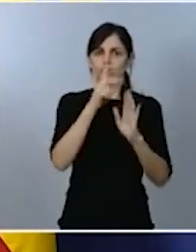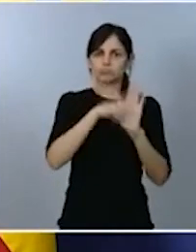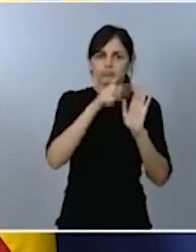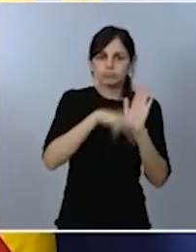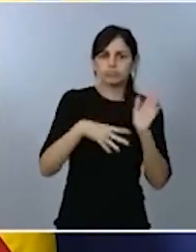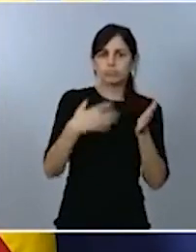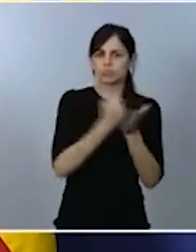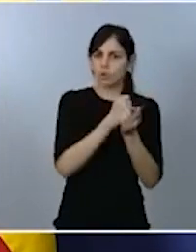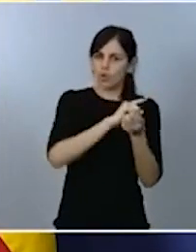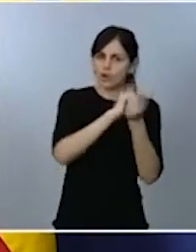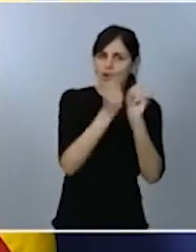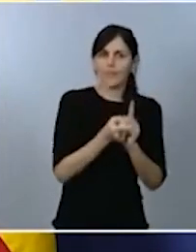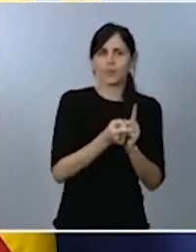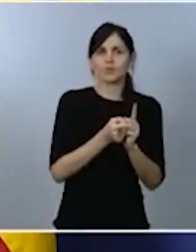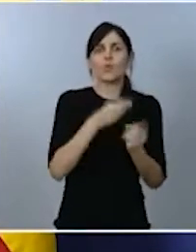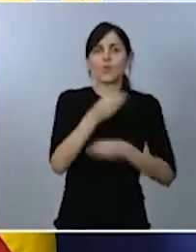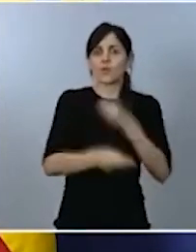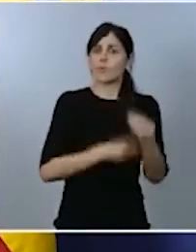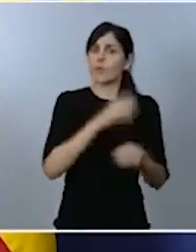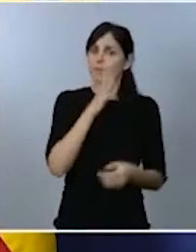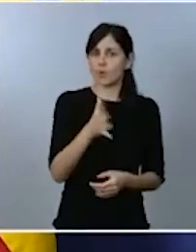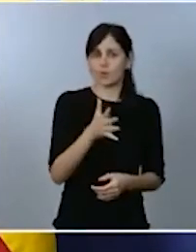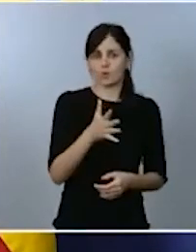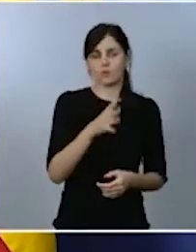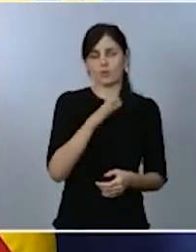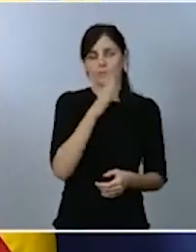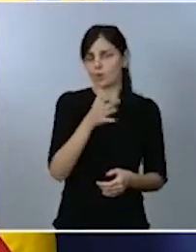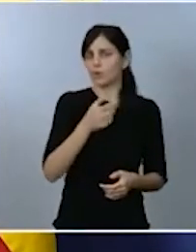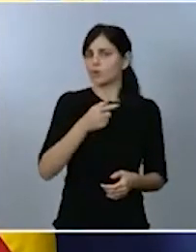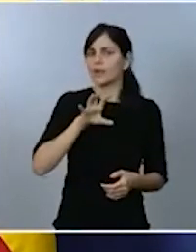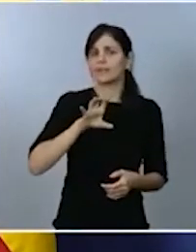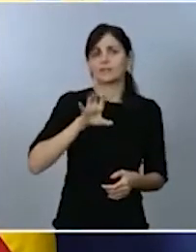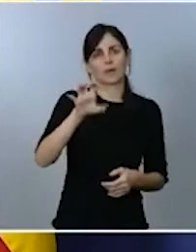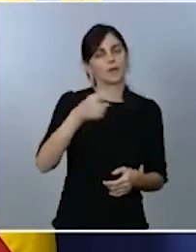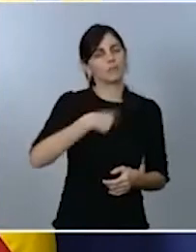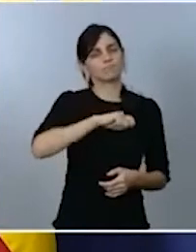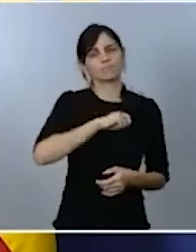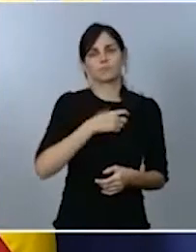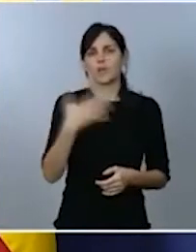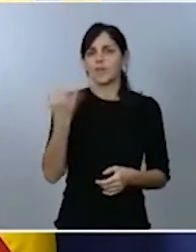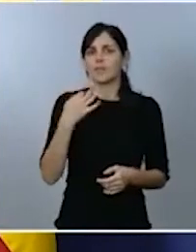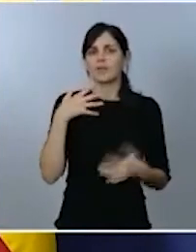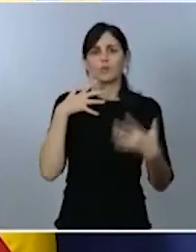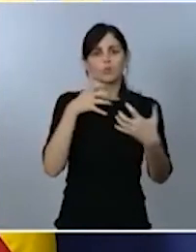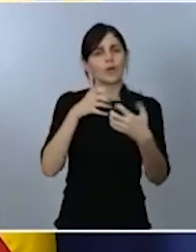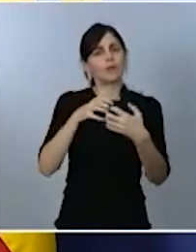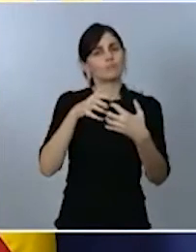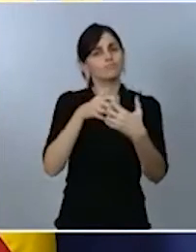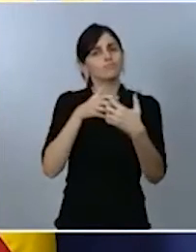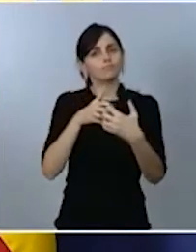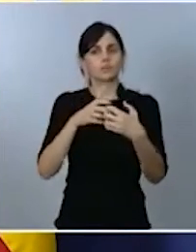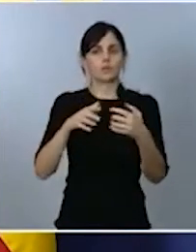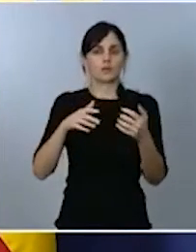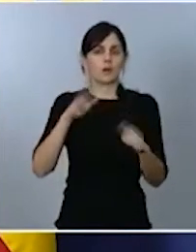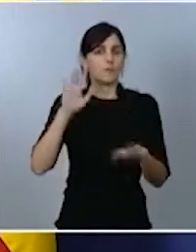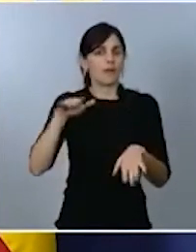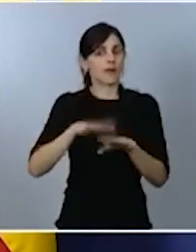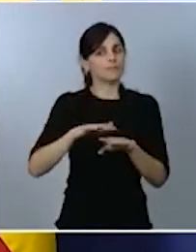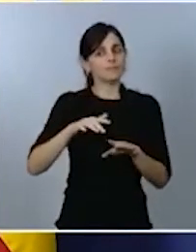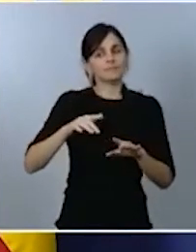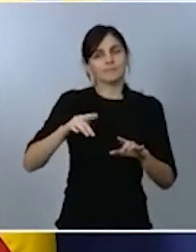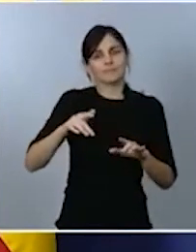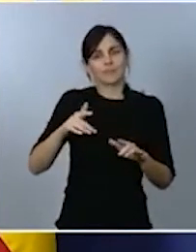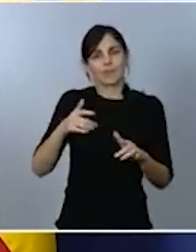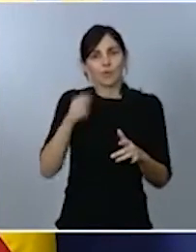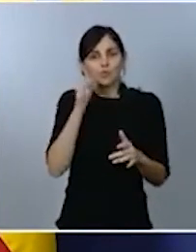país, de perseverar para honrar la memoria de todas las víctimas mortales que la violencia vial ha dejado en nuestras carreteras